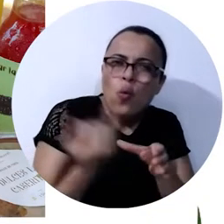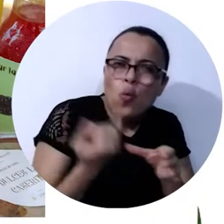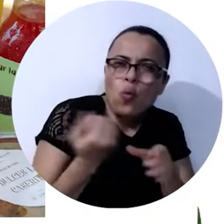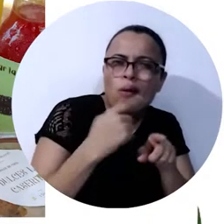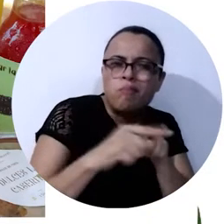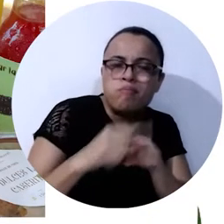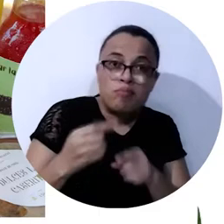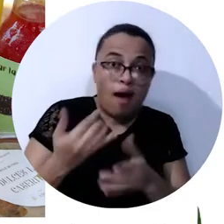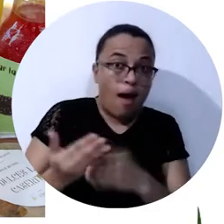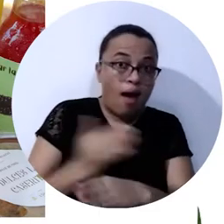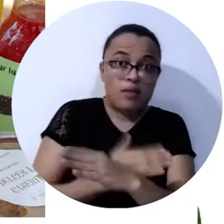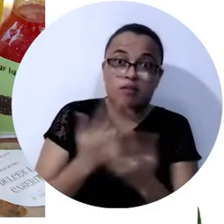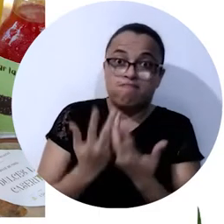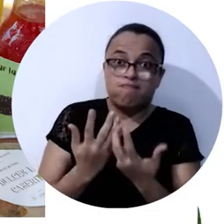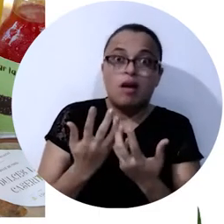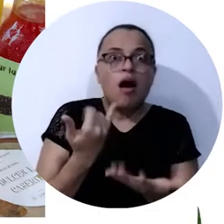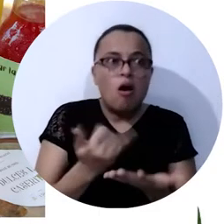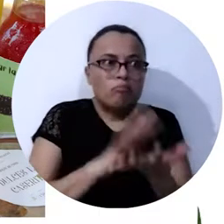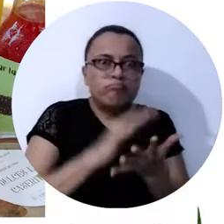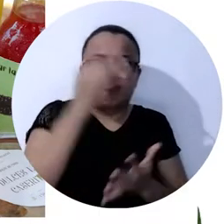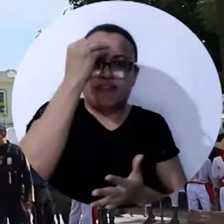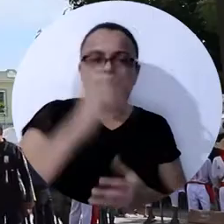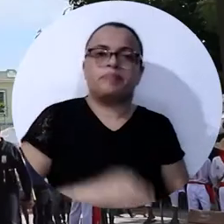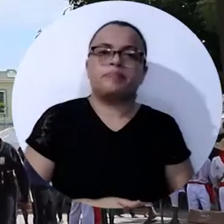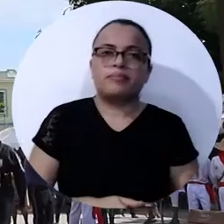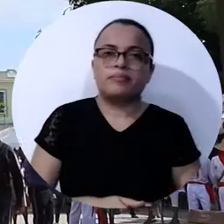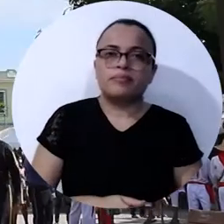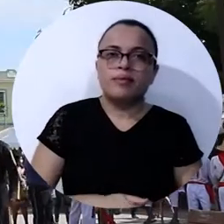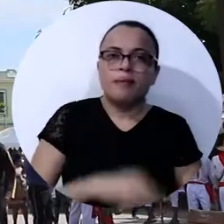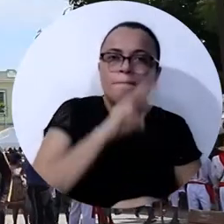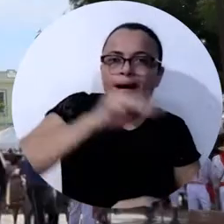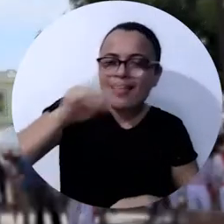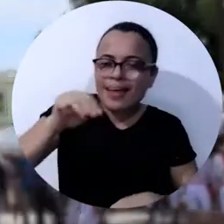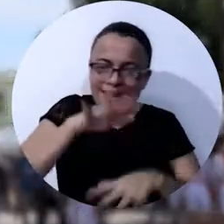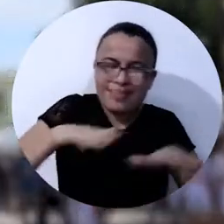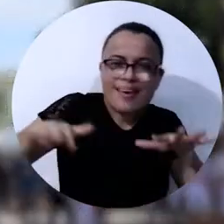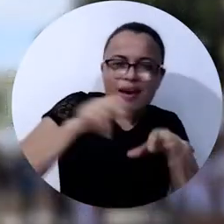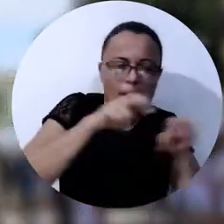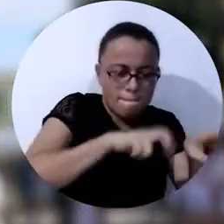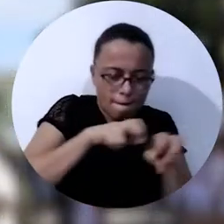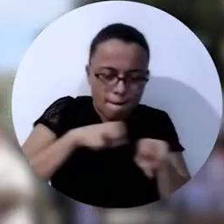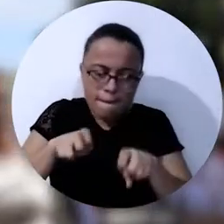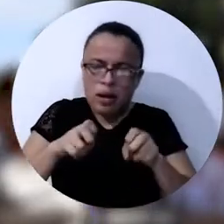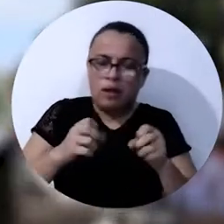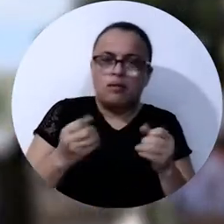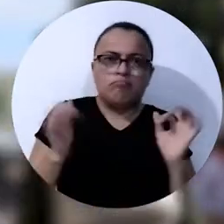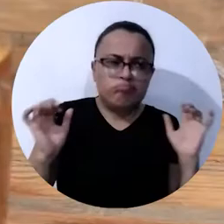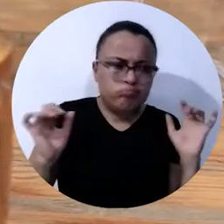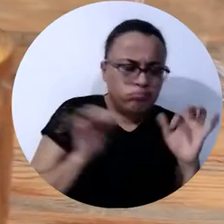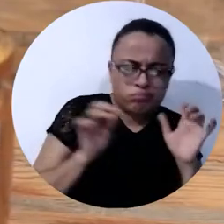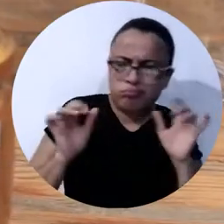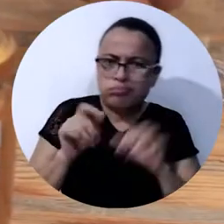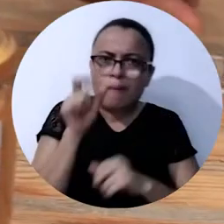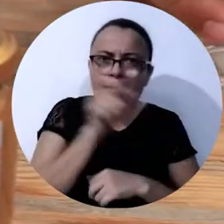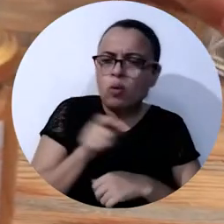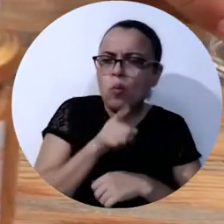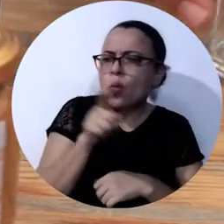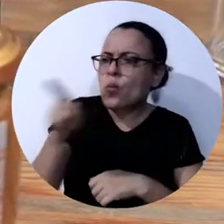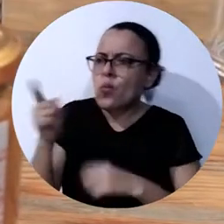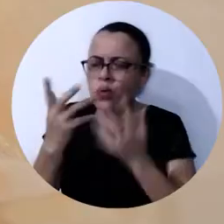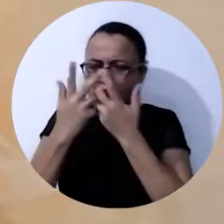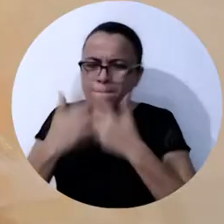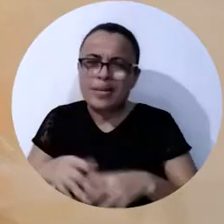los néctares, pues que antes no sabíamos cómo hacerlo. Magdalena, tierra de agricultores, se convirtió en una mitrina comercial para 33